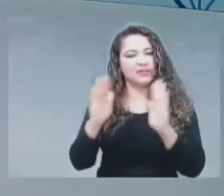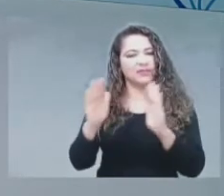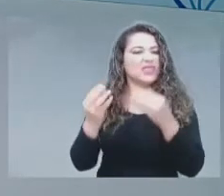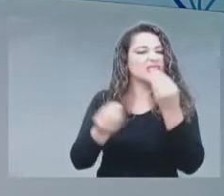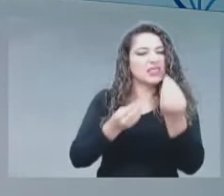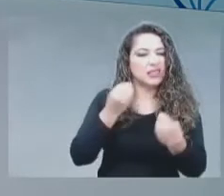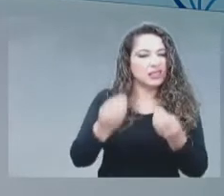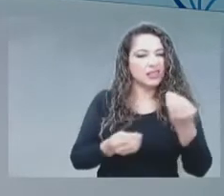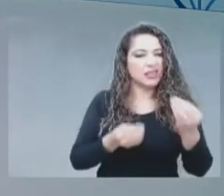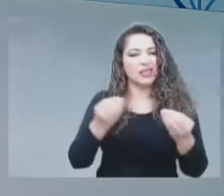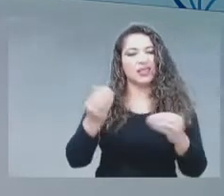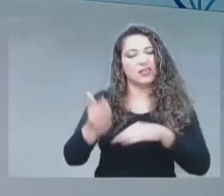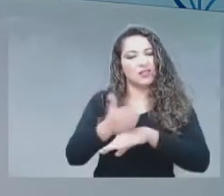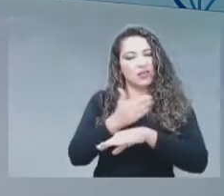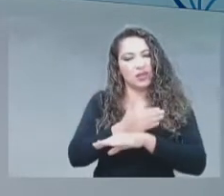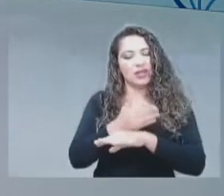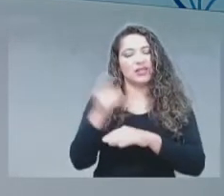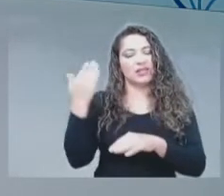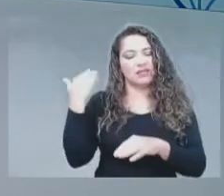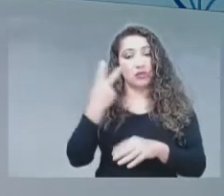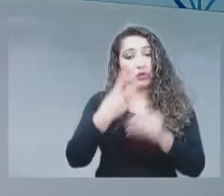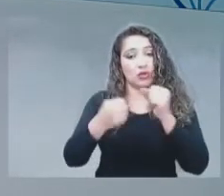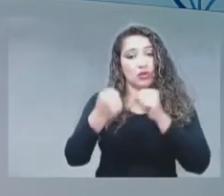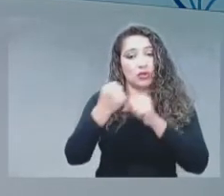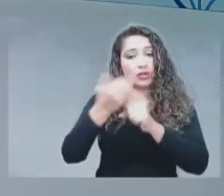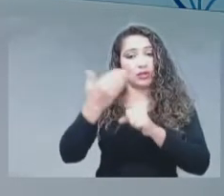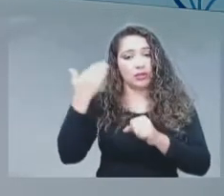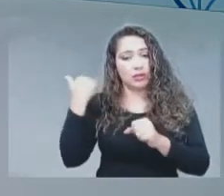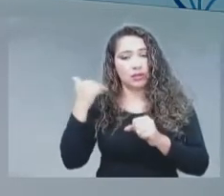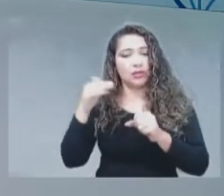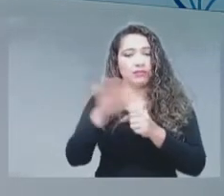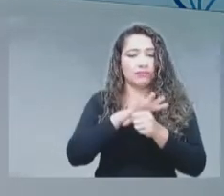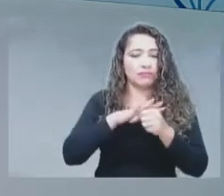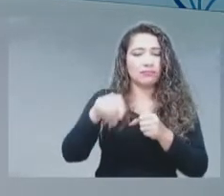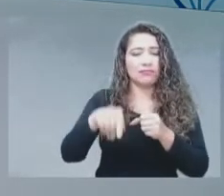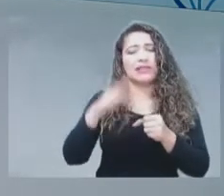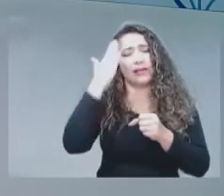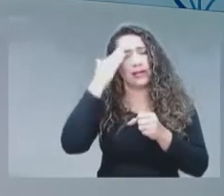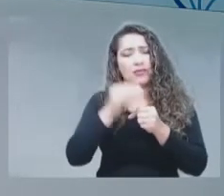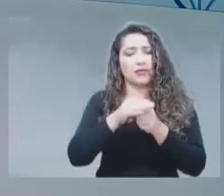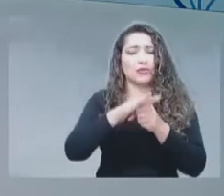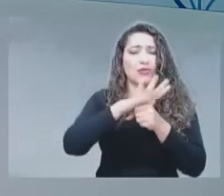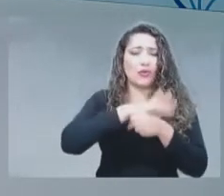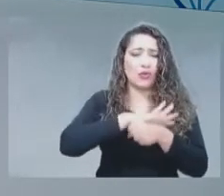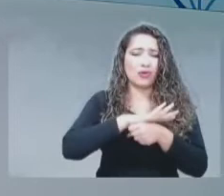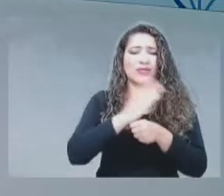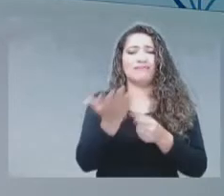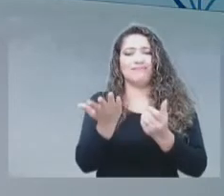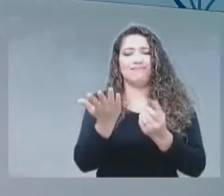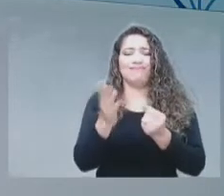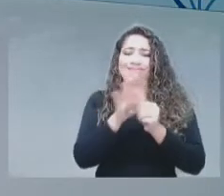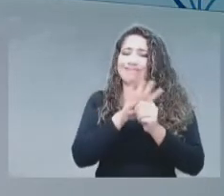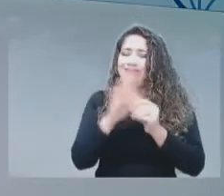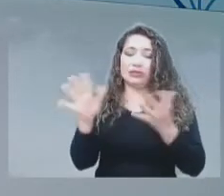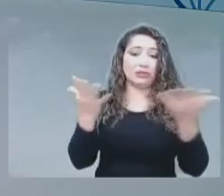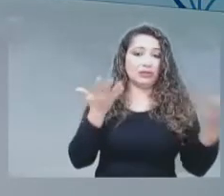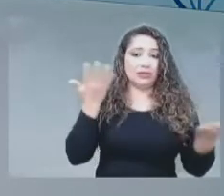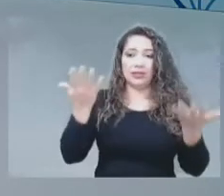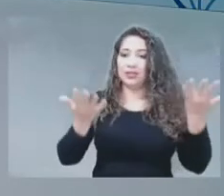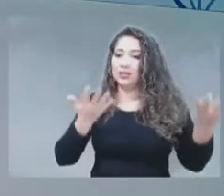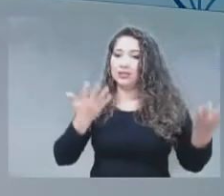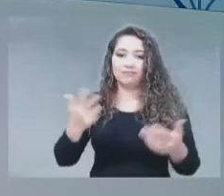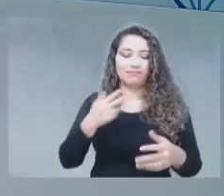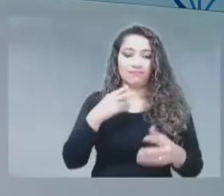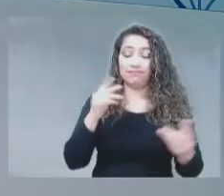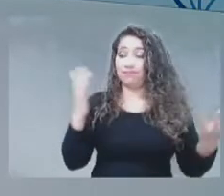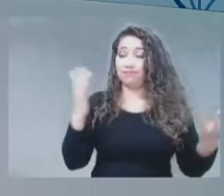años, la situación del COVID, la pandemia, pues nos limitó de alguna manera y nos cambió la forma